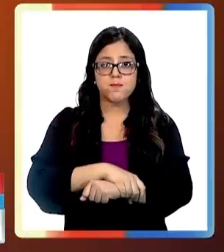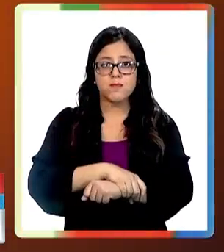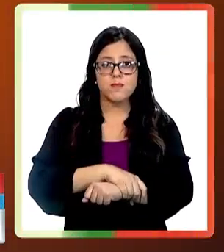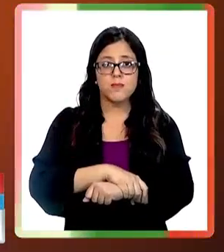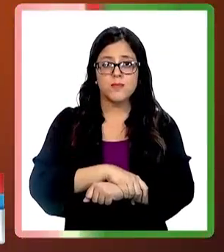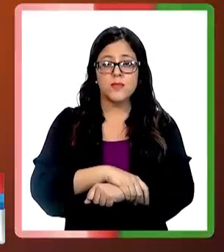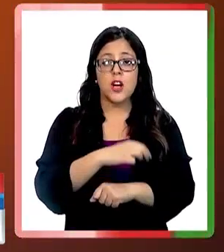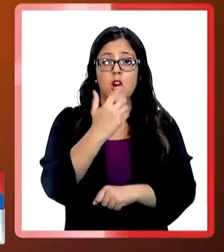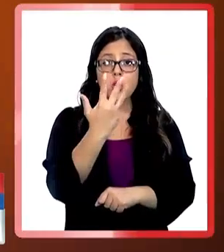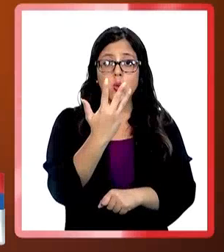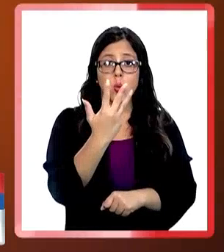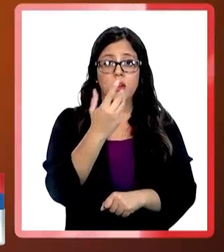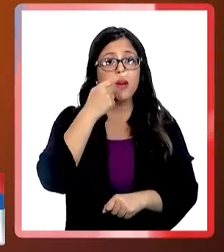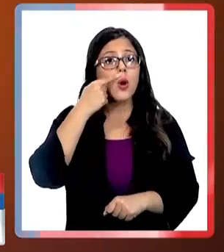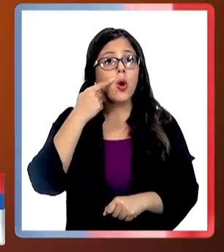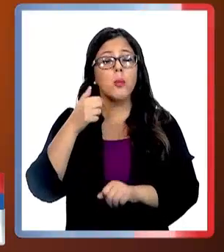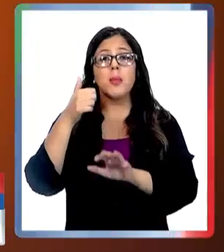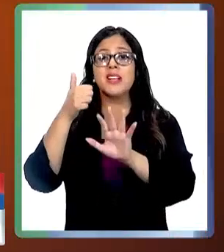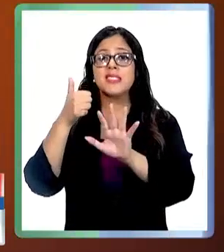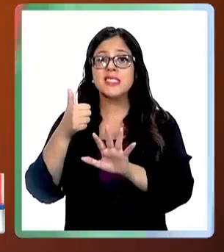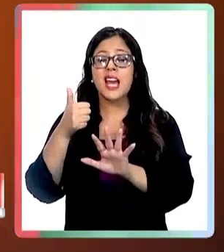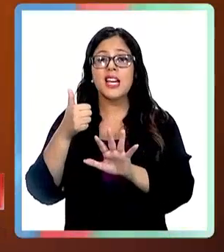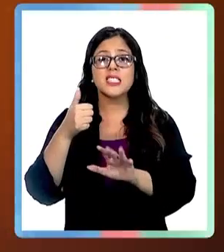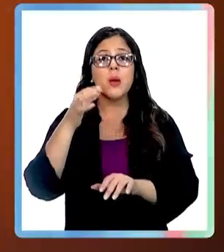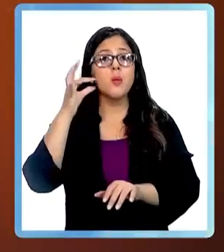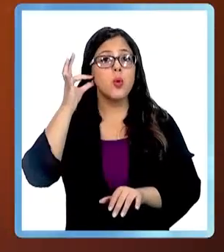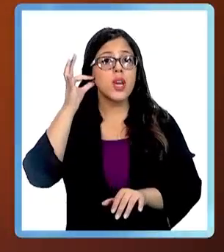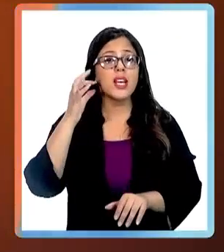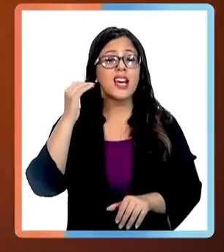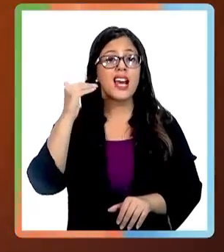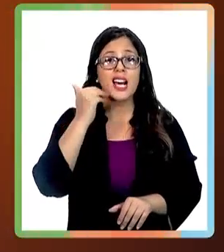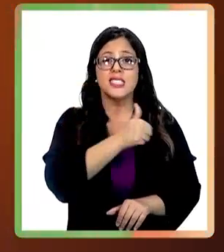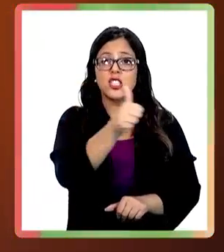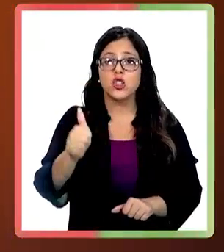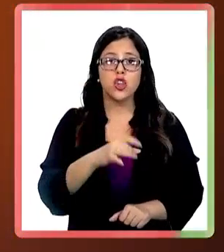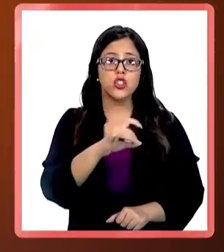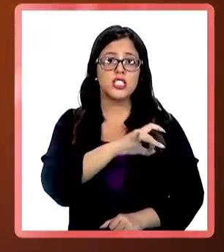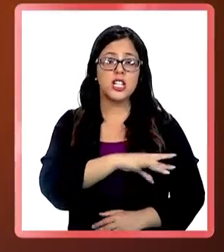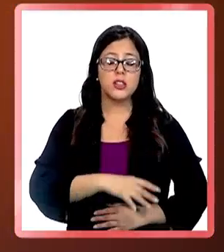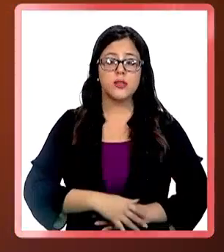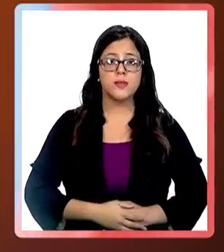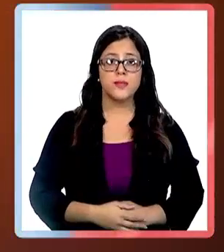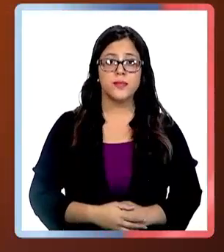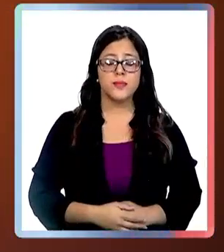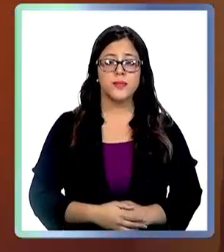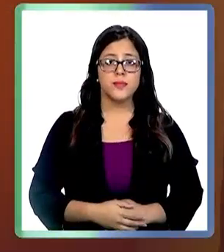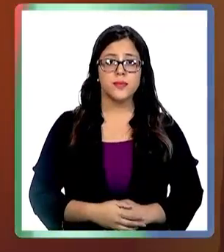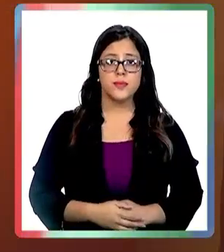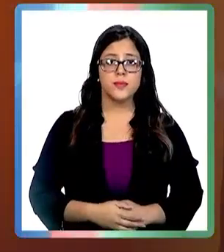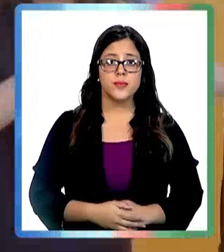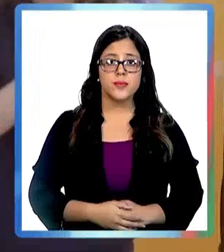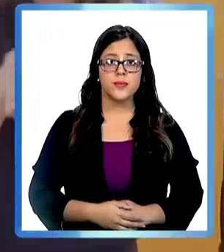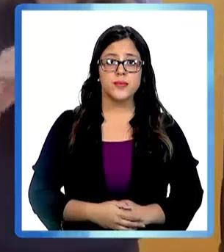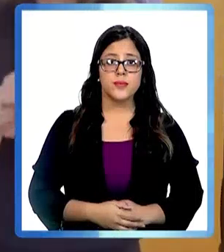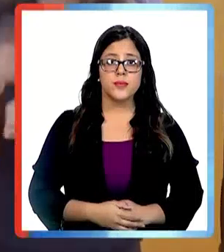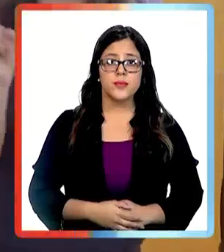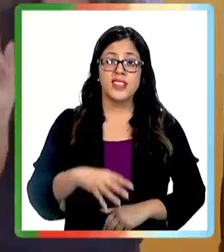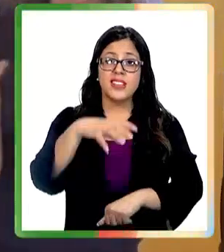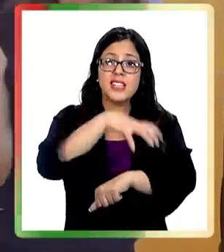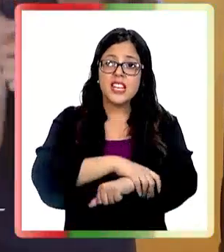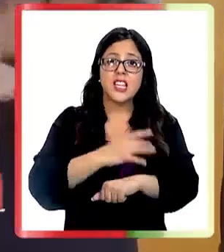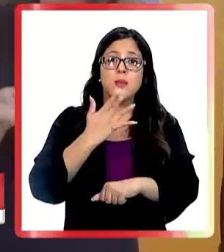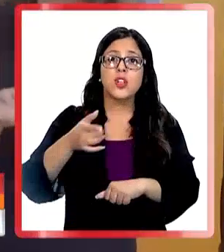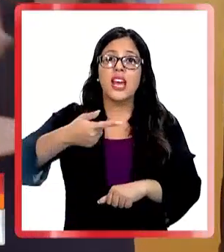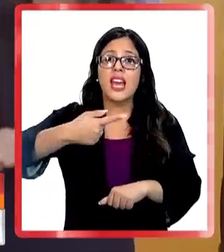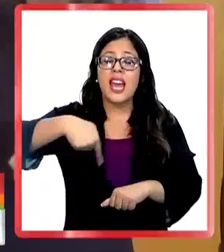personas han sido detenidas, 9 hombres y 6 mujeres, casi todos chilenos. No han sido detenidas porque